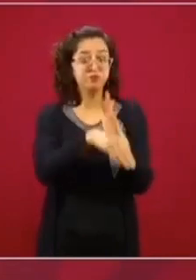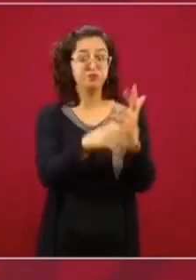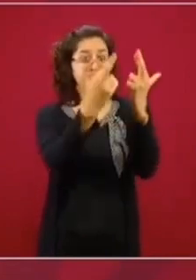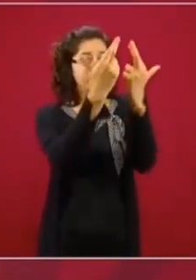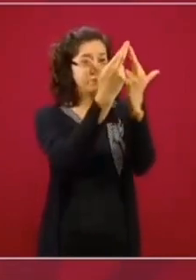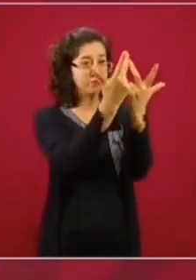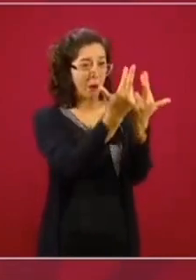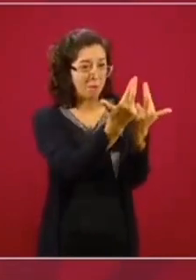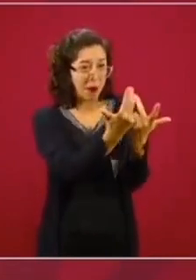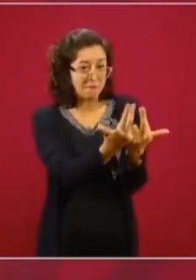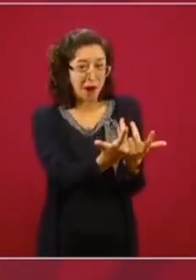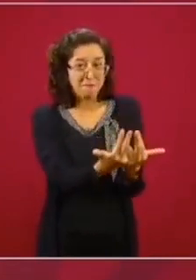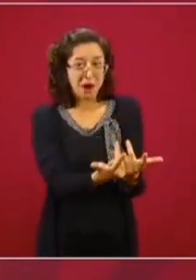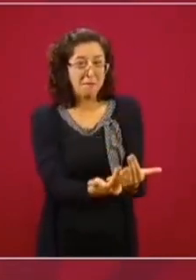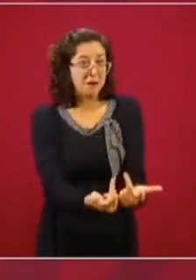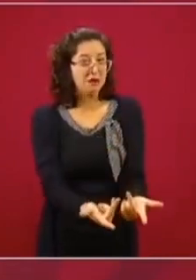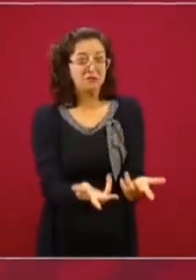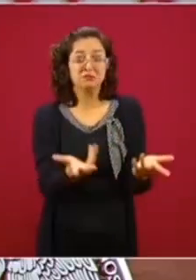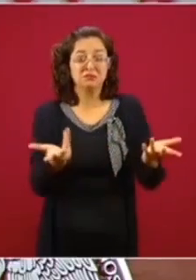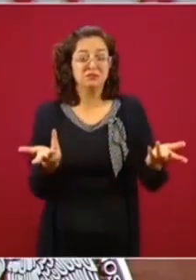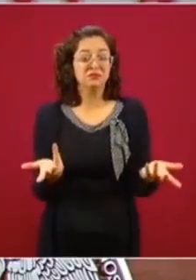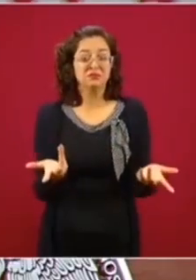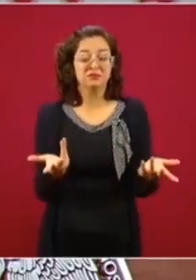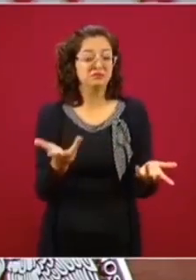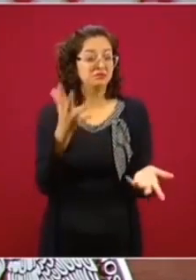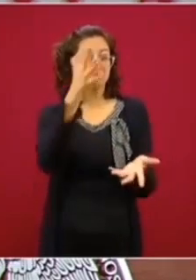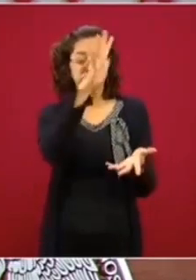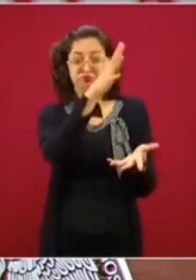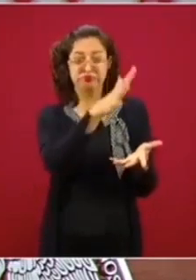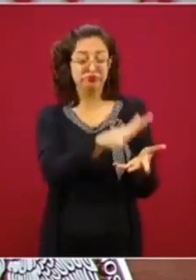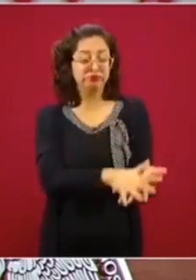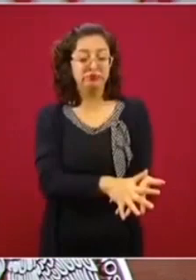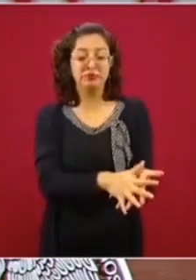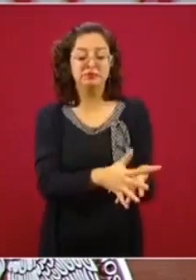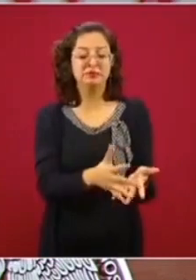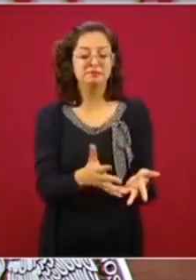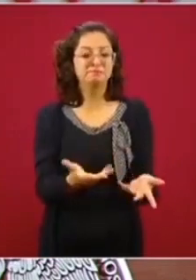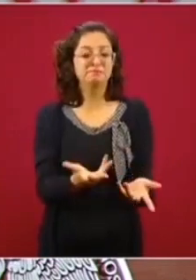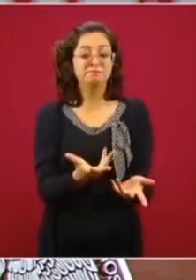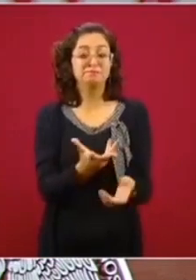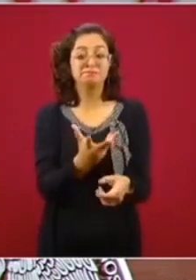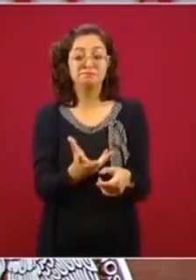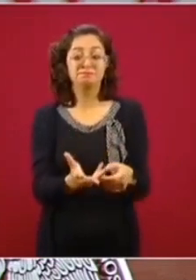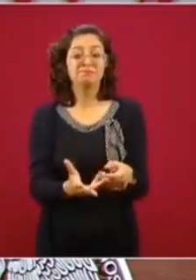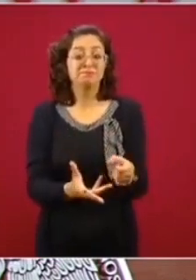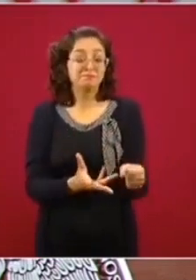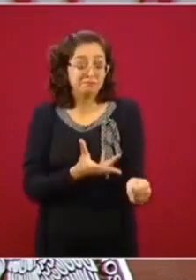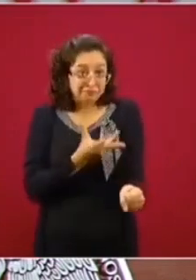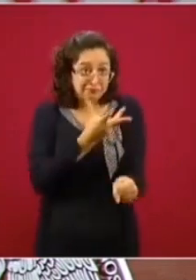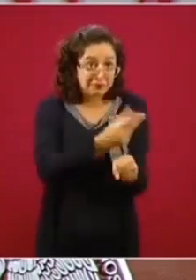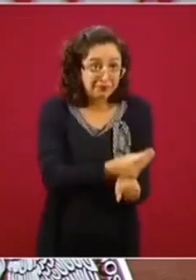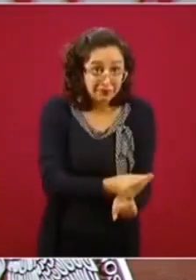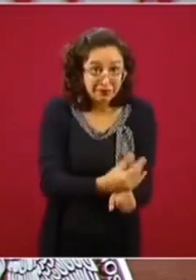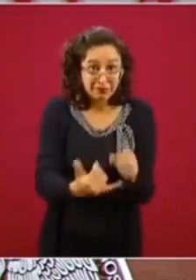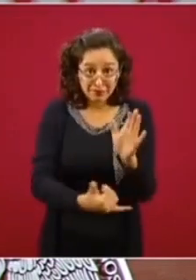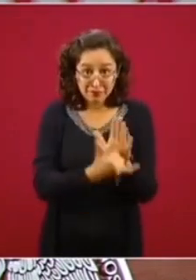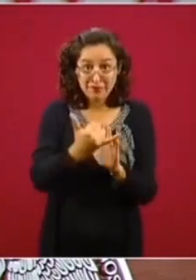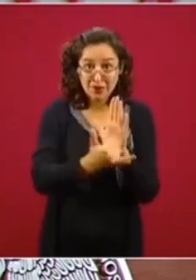ruina completa, que ya es muy inviable